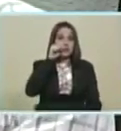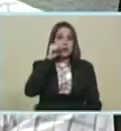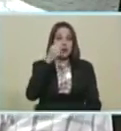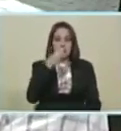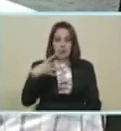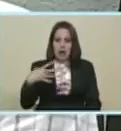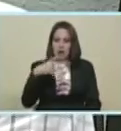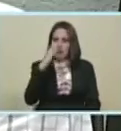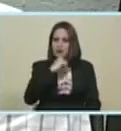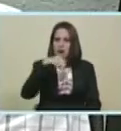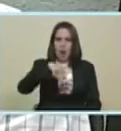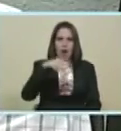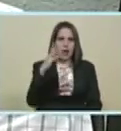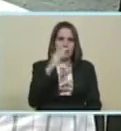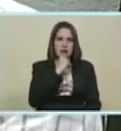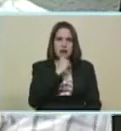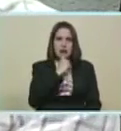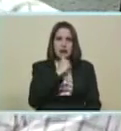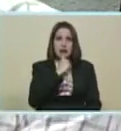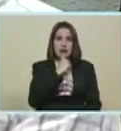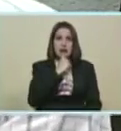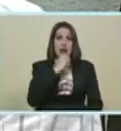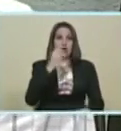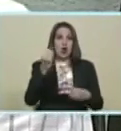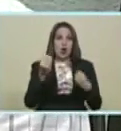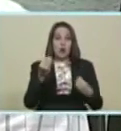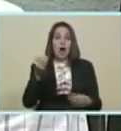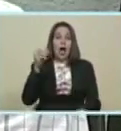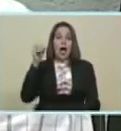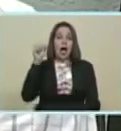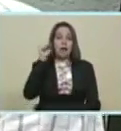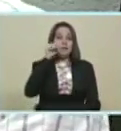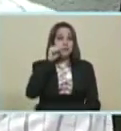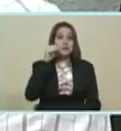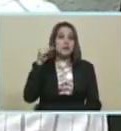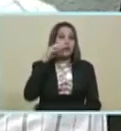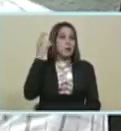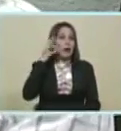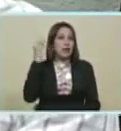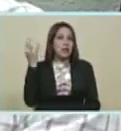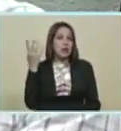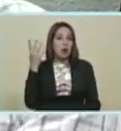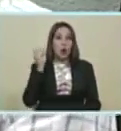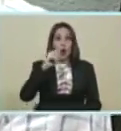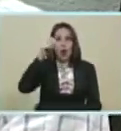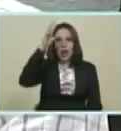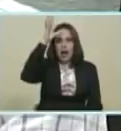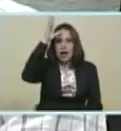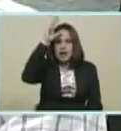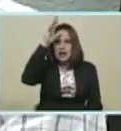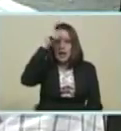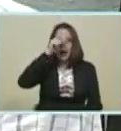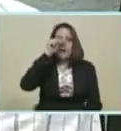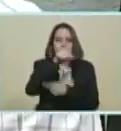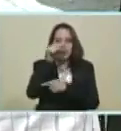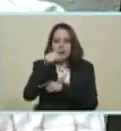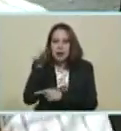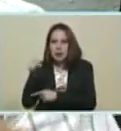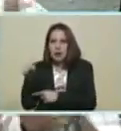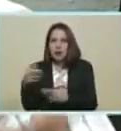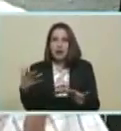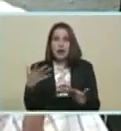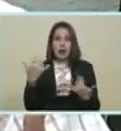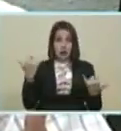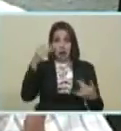produce Generalmente en Venezuela Cuando la tradición Era maíz amarillo O cuando la gallina Era la picatierra Entonces nos